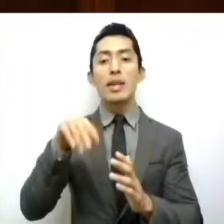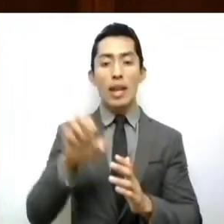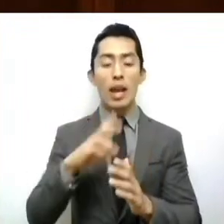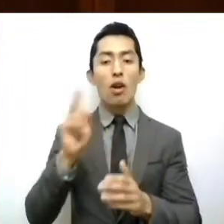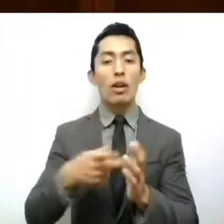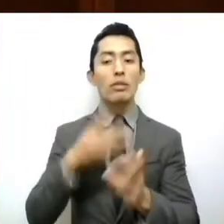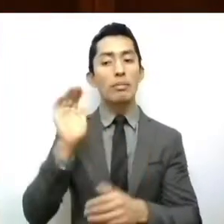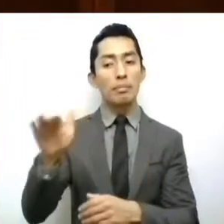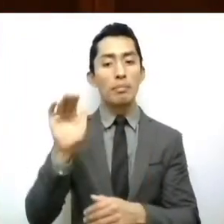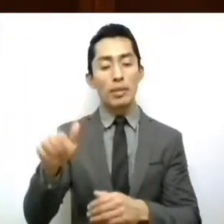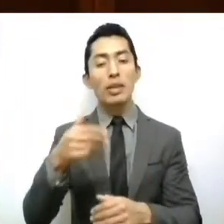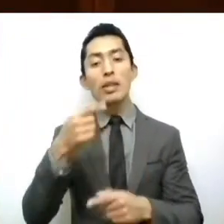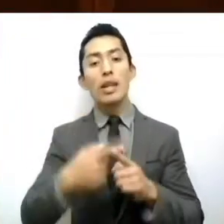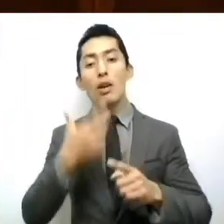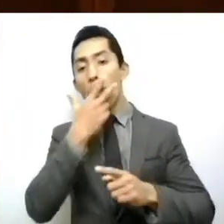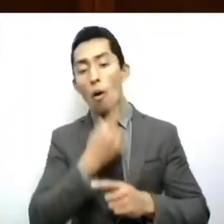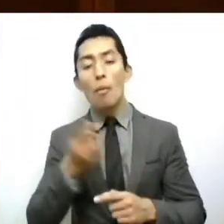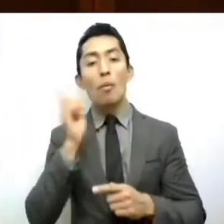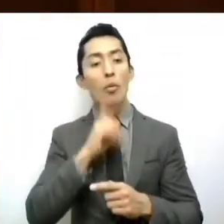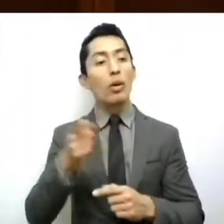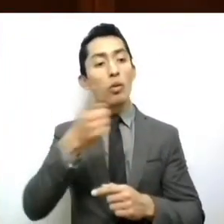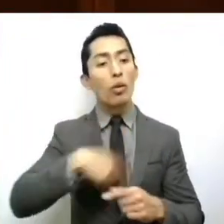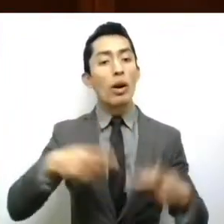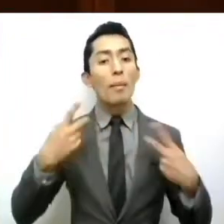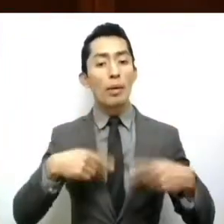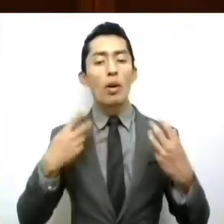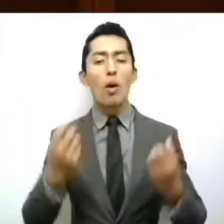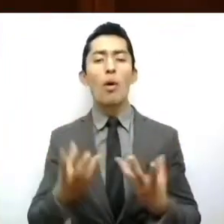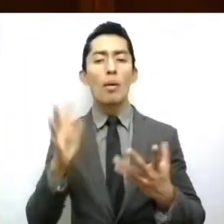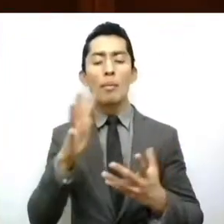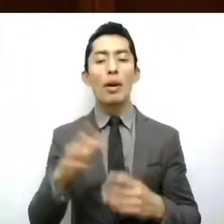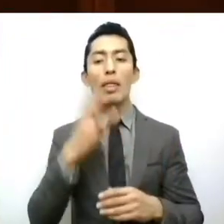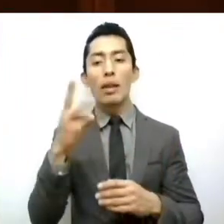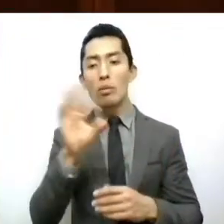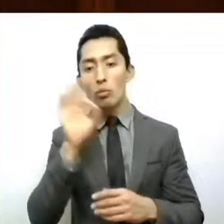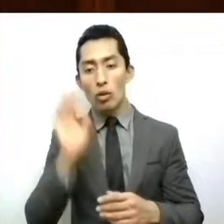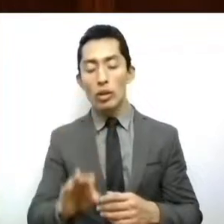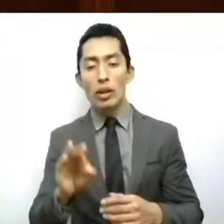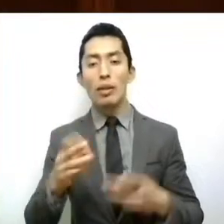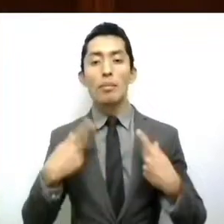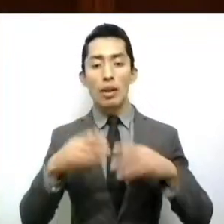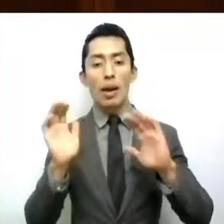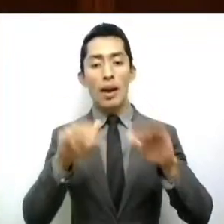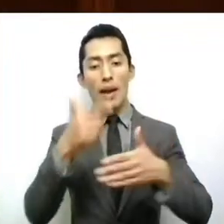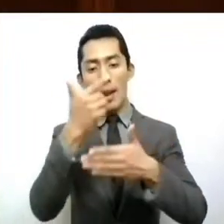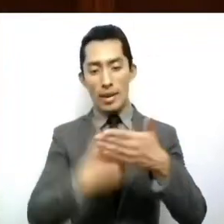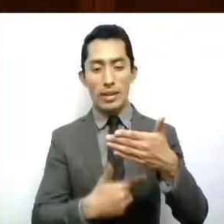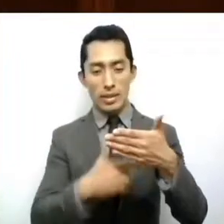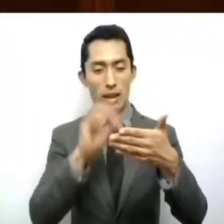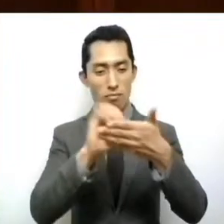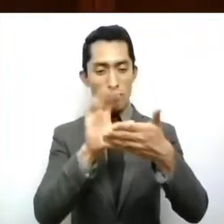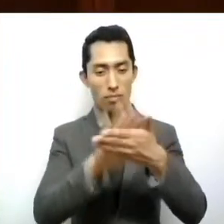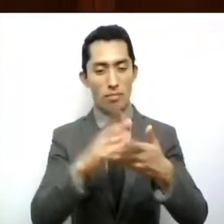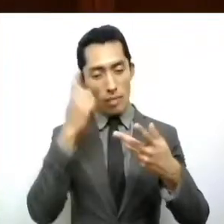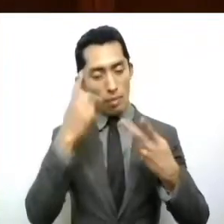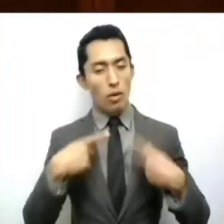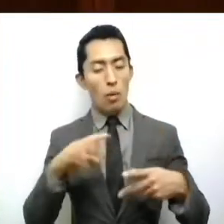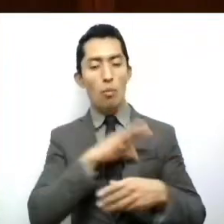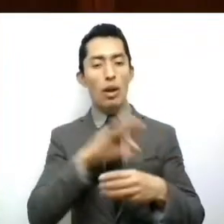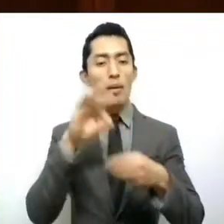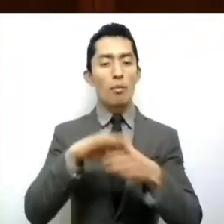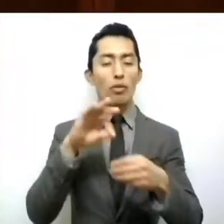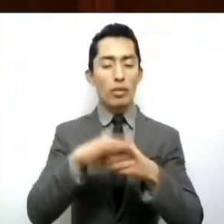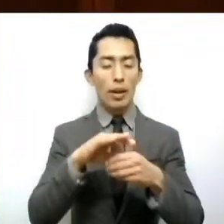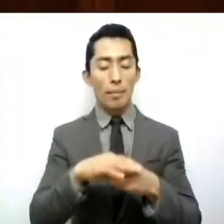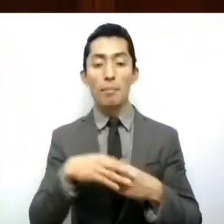petición de las y los ciudadanos en un número equivalente al menos al 3% de los inscritos a la lista nominal de electores, siempre y cuando